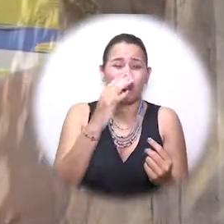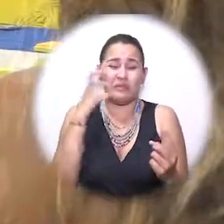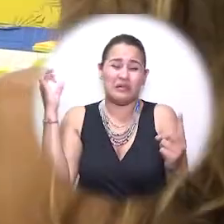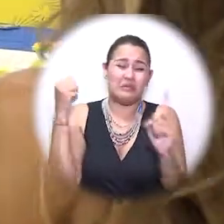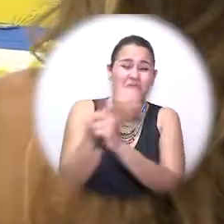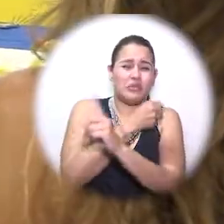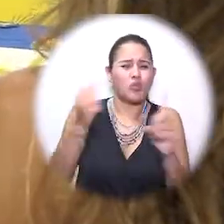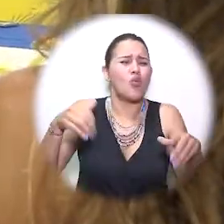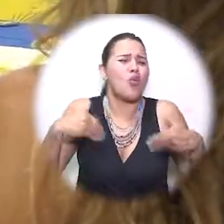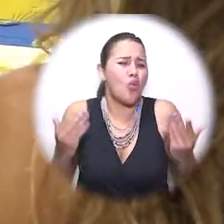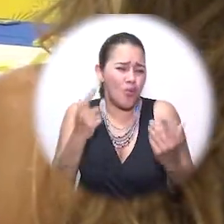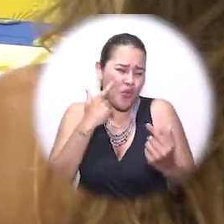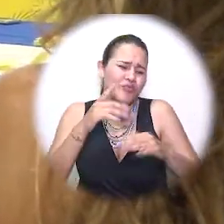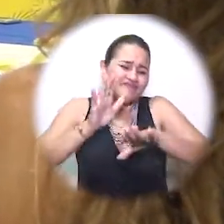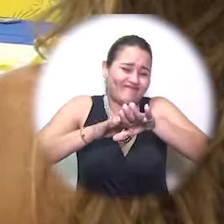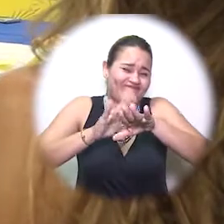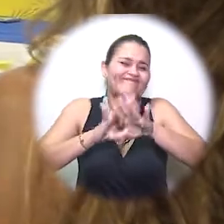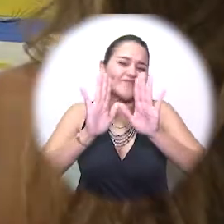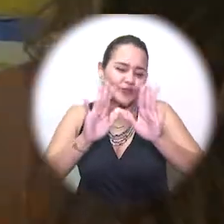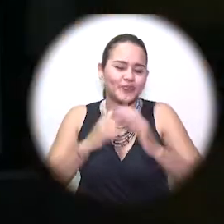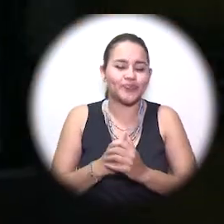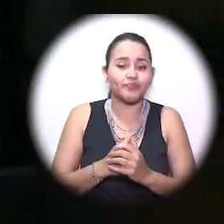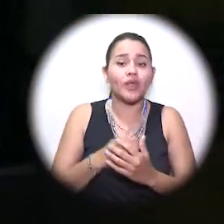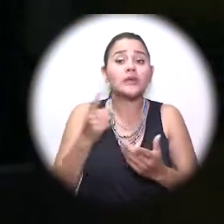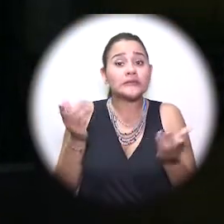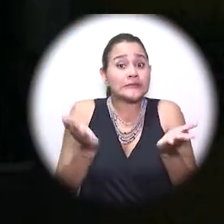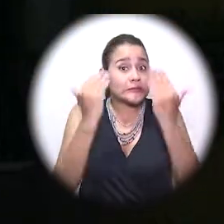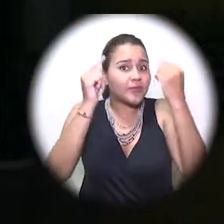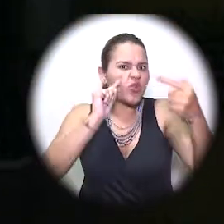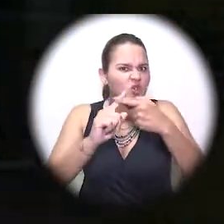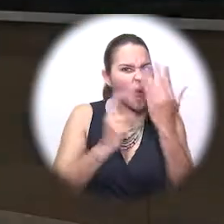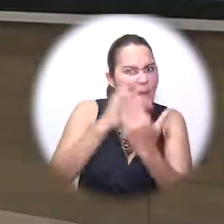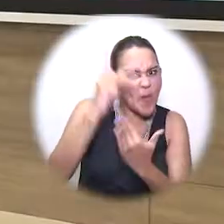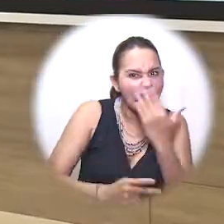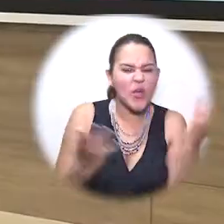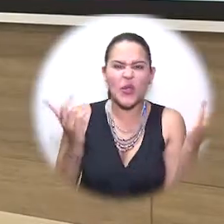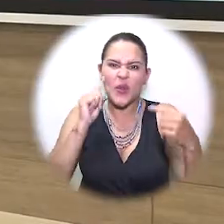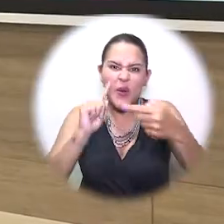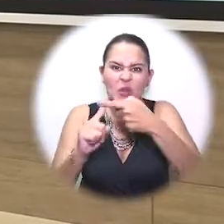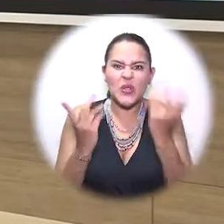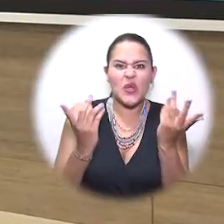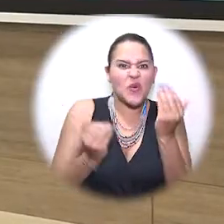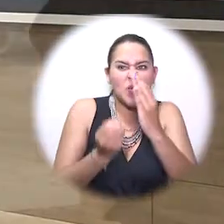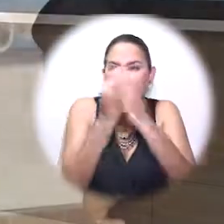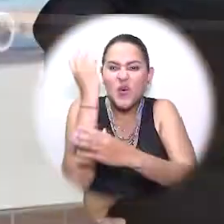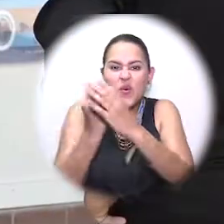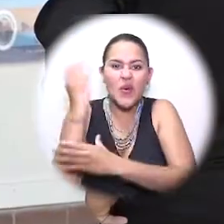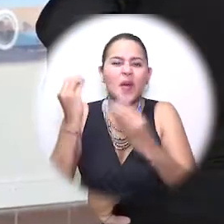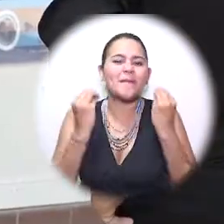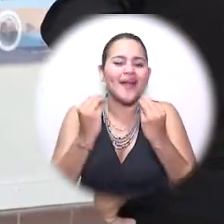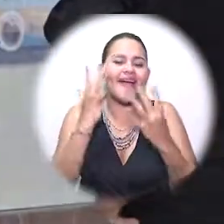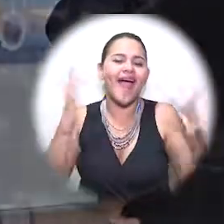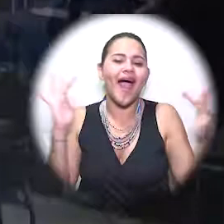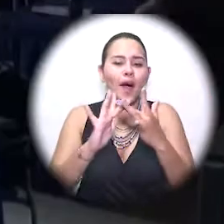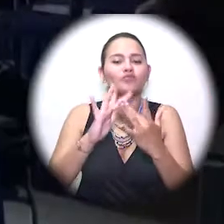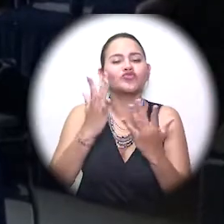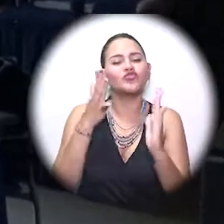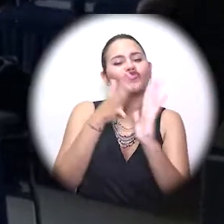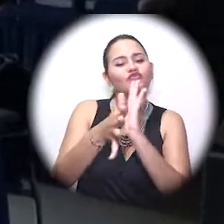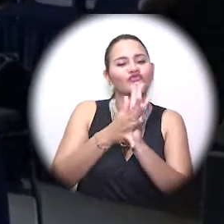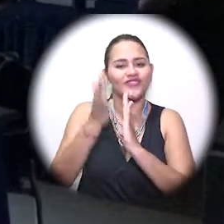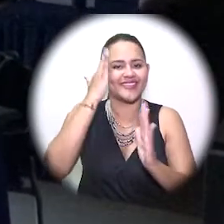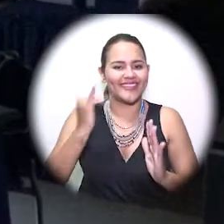sólido argumento para crear nuevas formas pedagógicas, nuevos formatos de posgrados y nuevas lógicas para producir contenidos académicos.